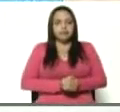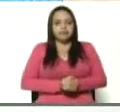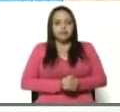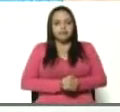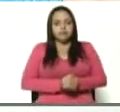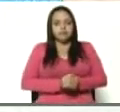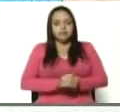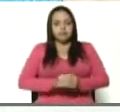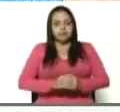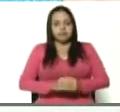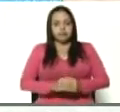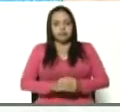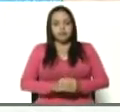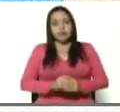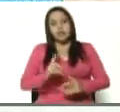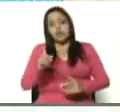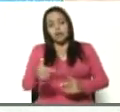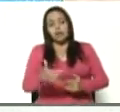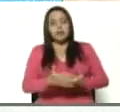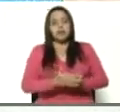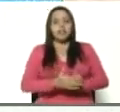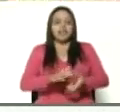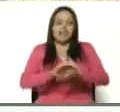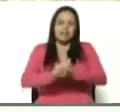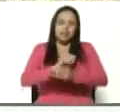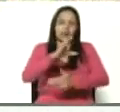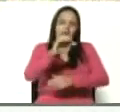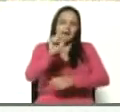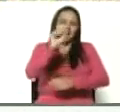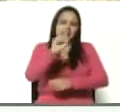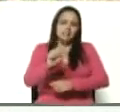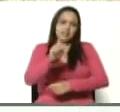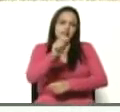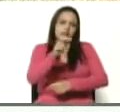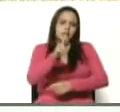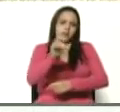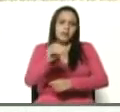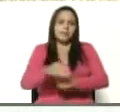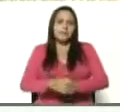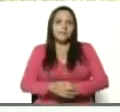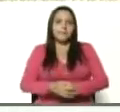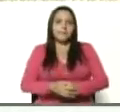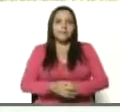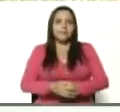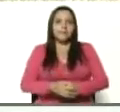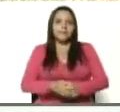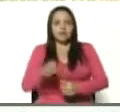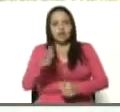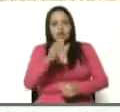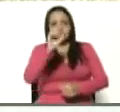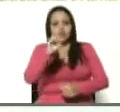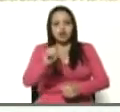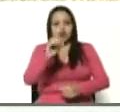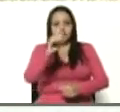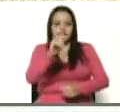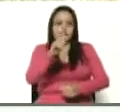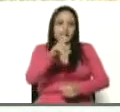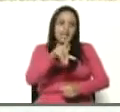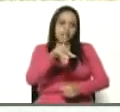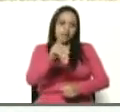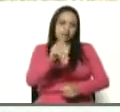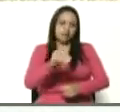Compañero Castro Soteldo. Ajá. Castro Soteldo.